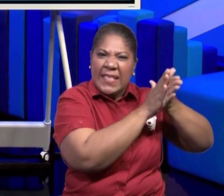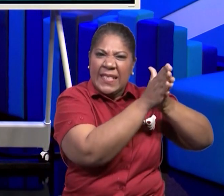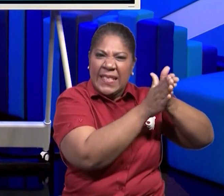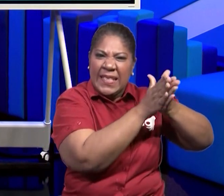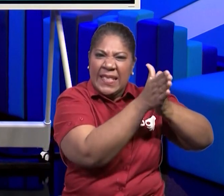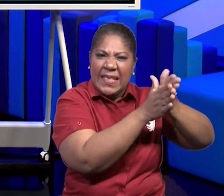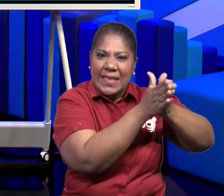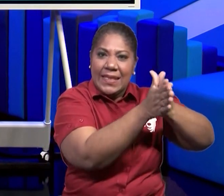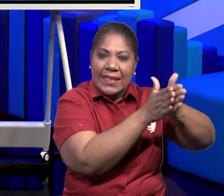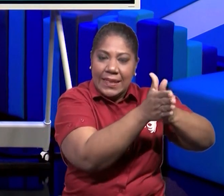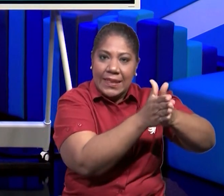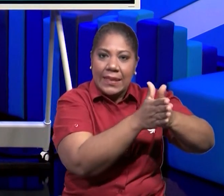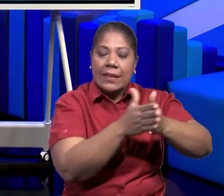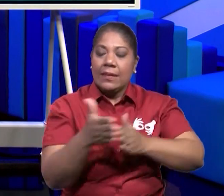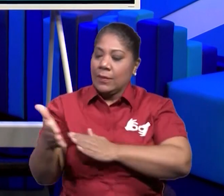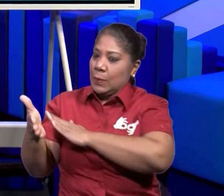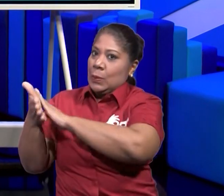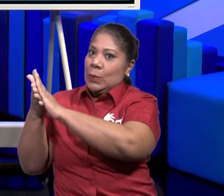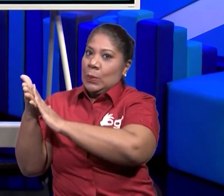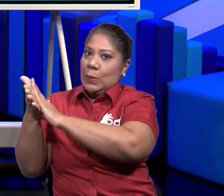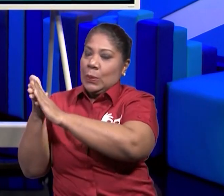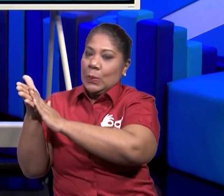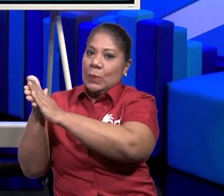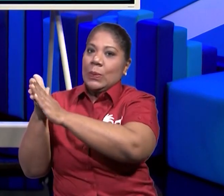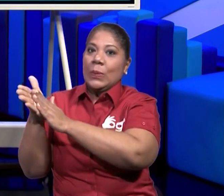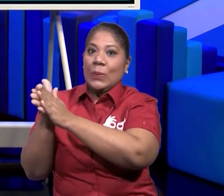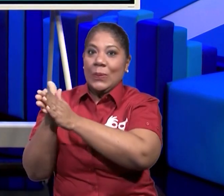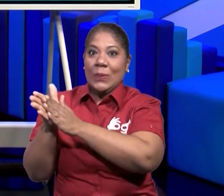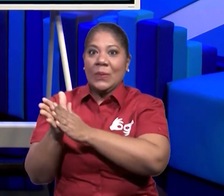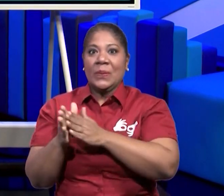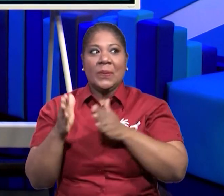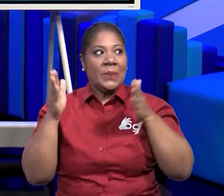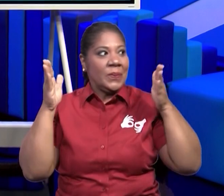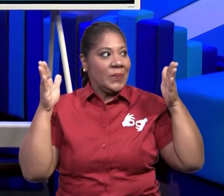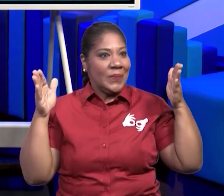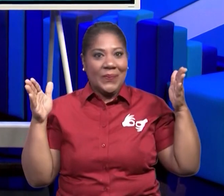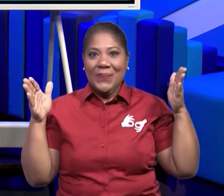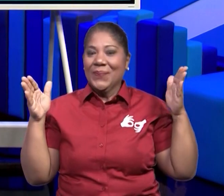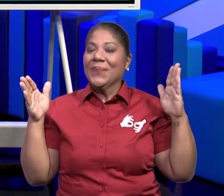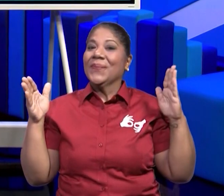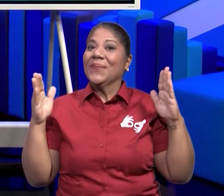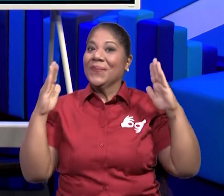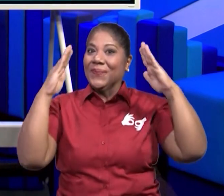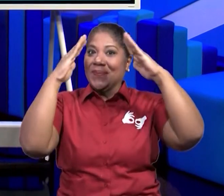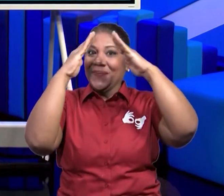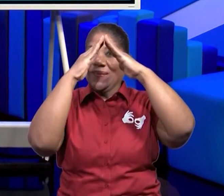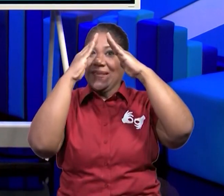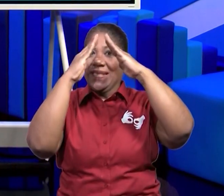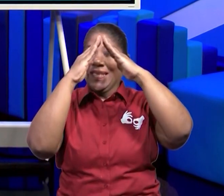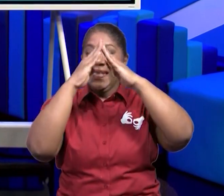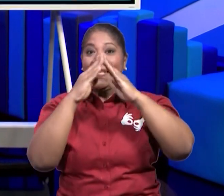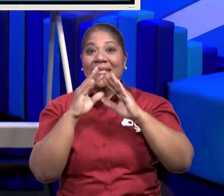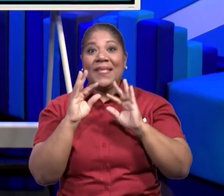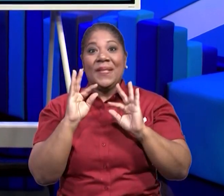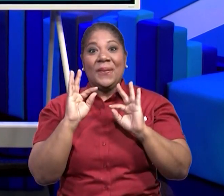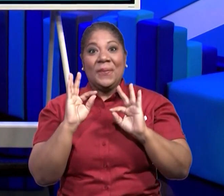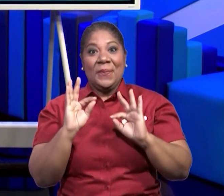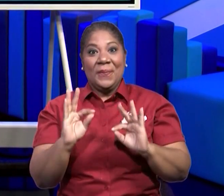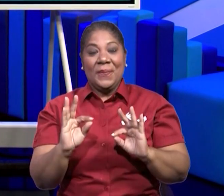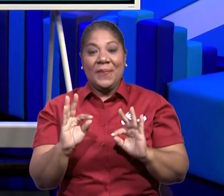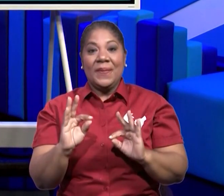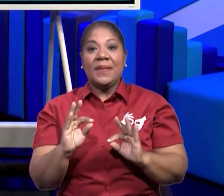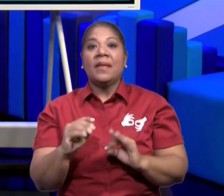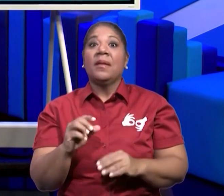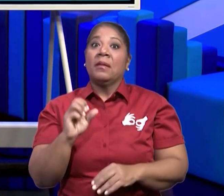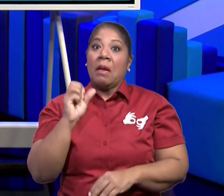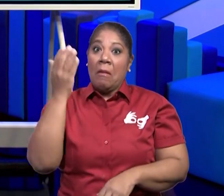ese mismo lodo. Se le pone agua y tenemos una casa muy fresca. Una casa que tal vez nuestros